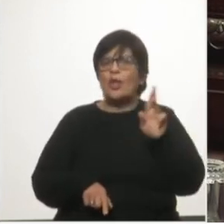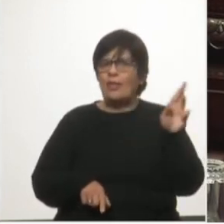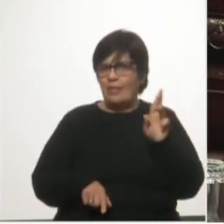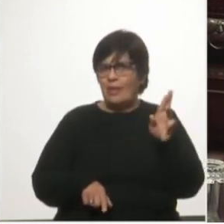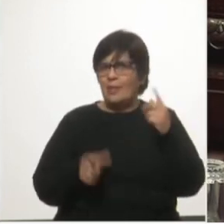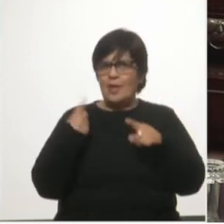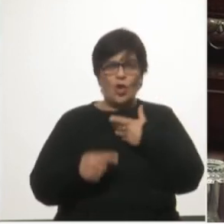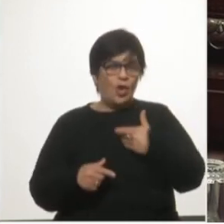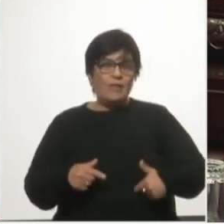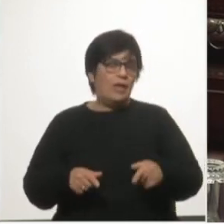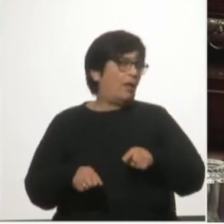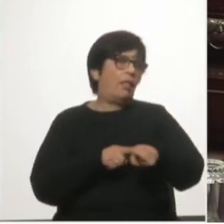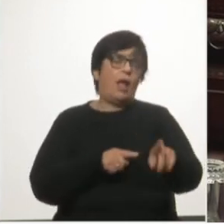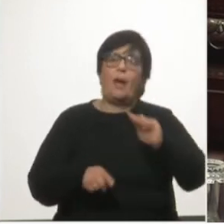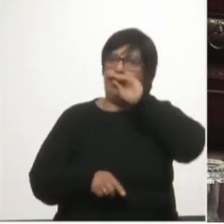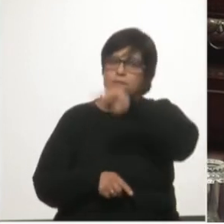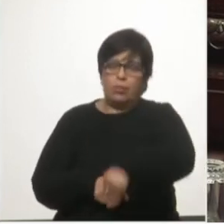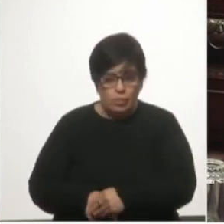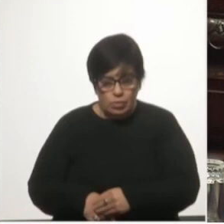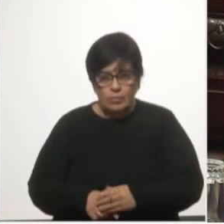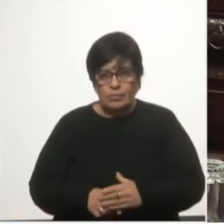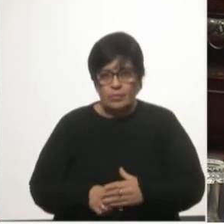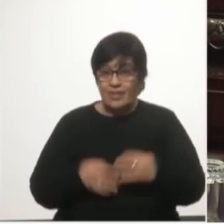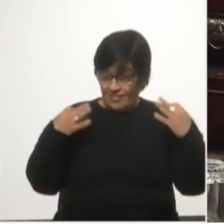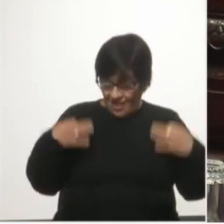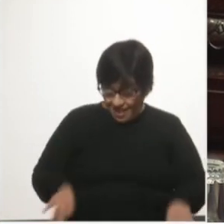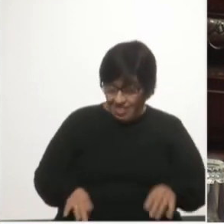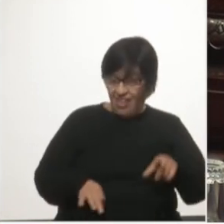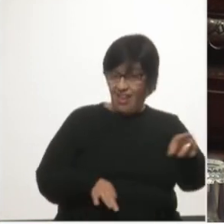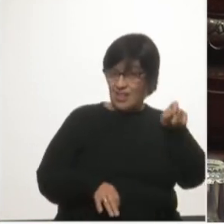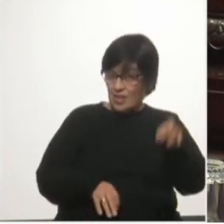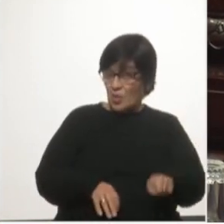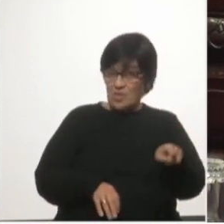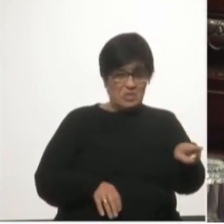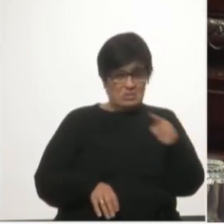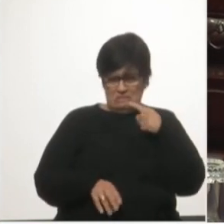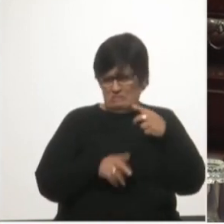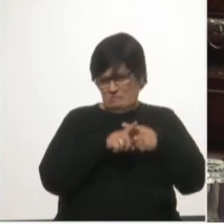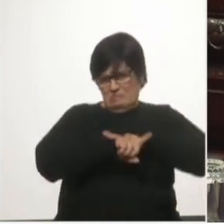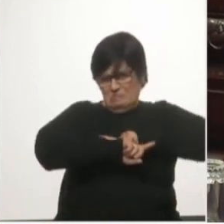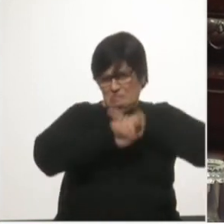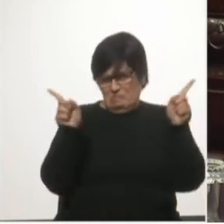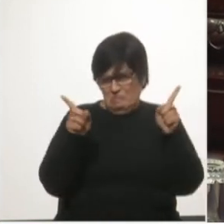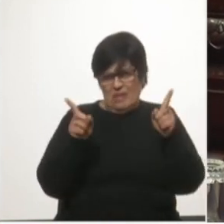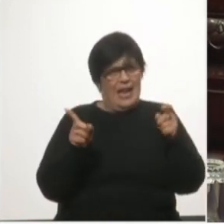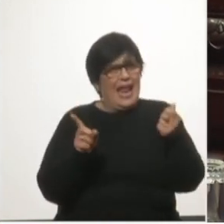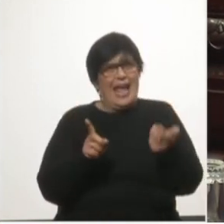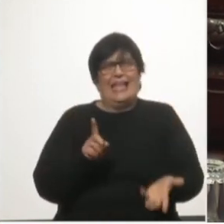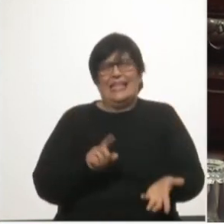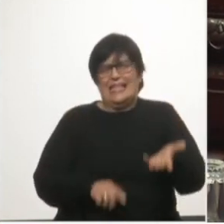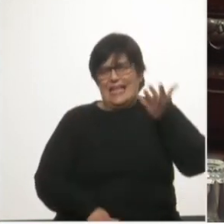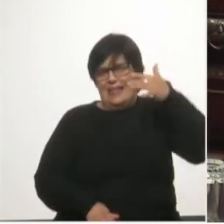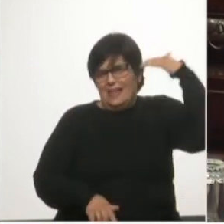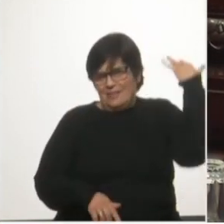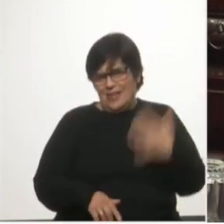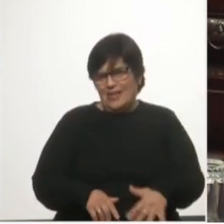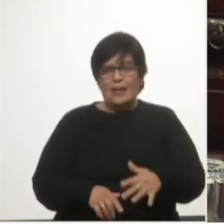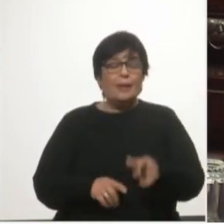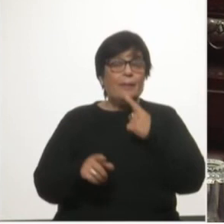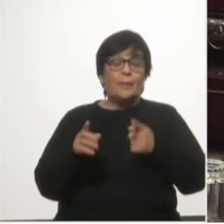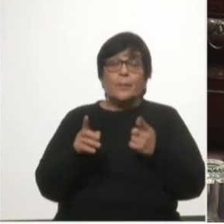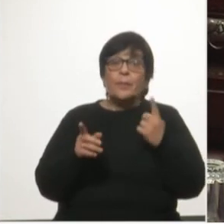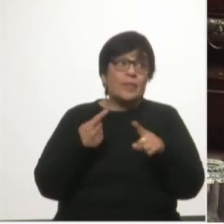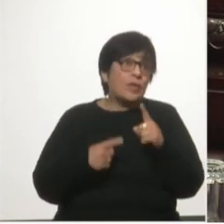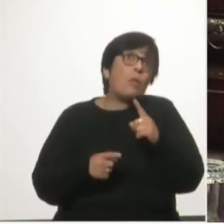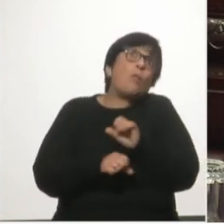que el estado iba con seguridad a perder la realidad es que ese juicio no existió el monto reclamado era disparatado y en todo